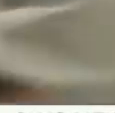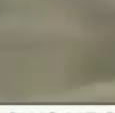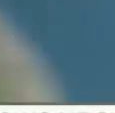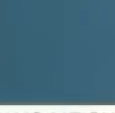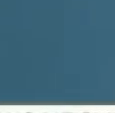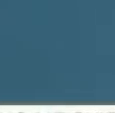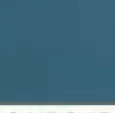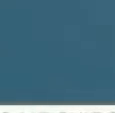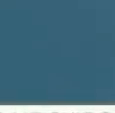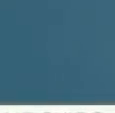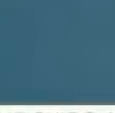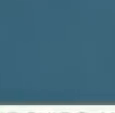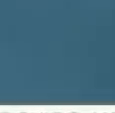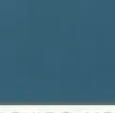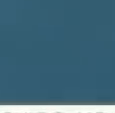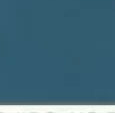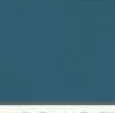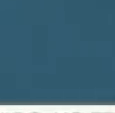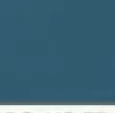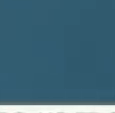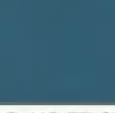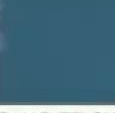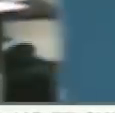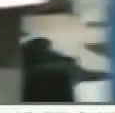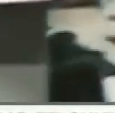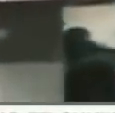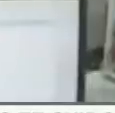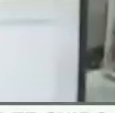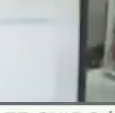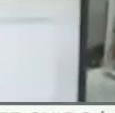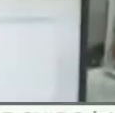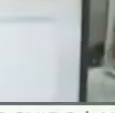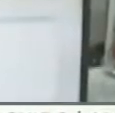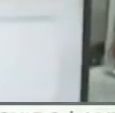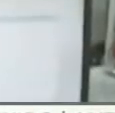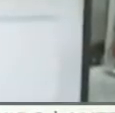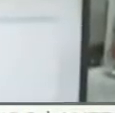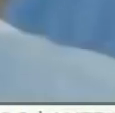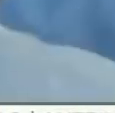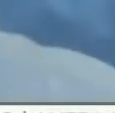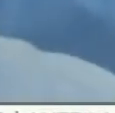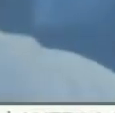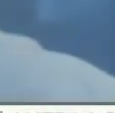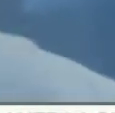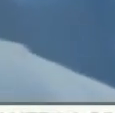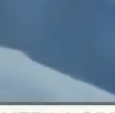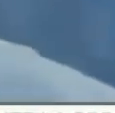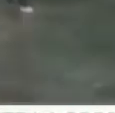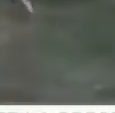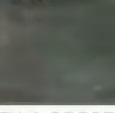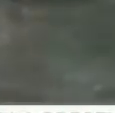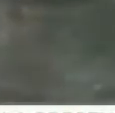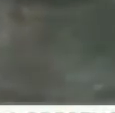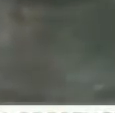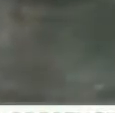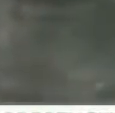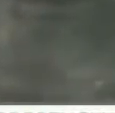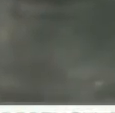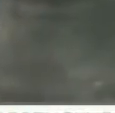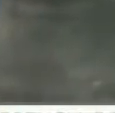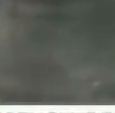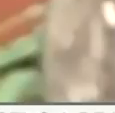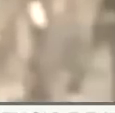camas, en unidades, de cuidados intensivos, superan el 90%, en las 15 capitales, más grandes del país,